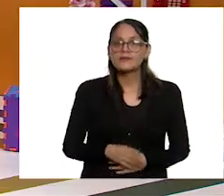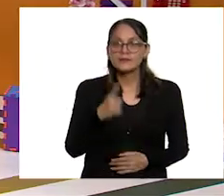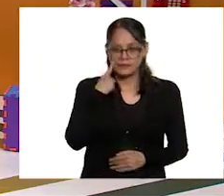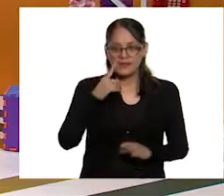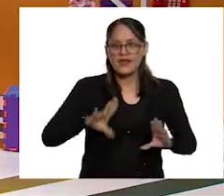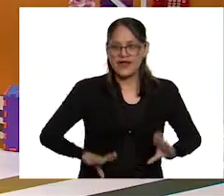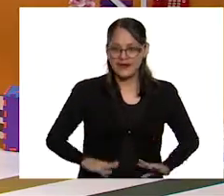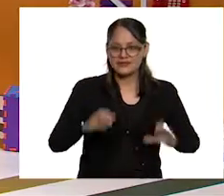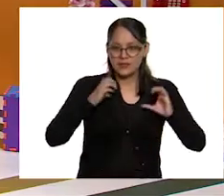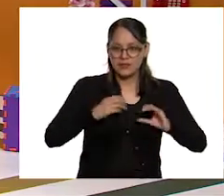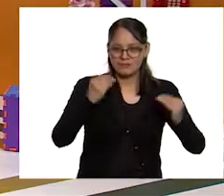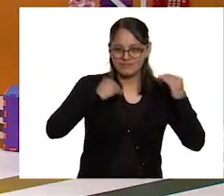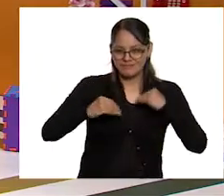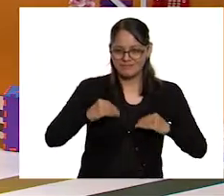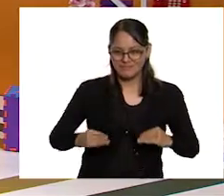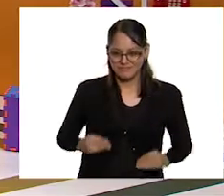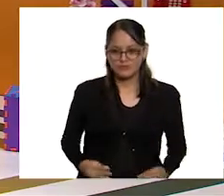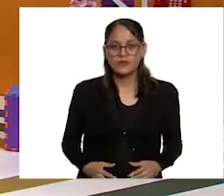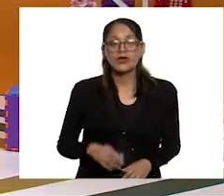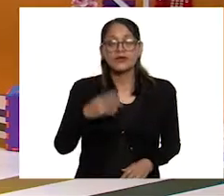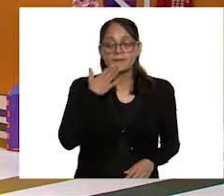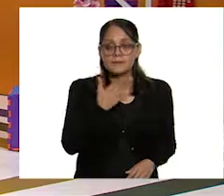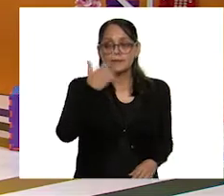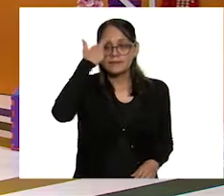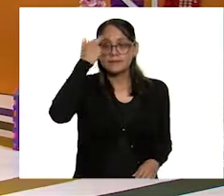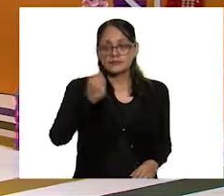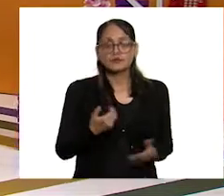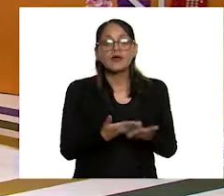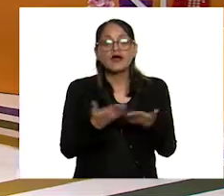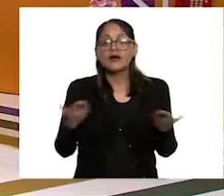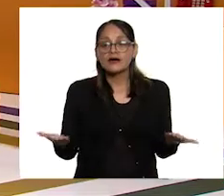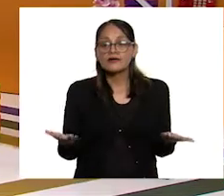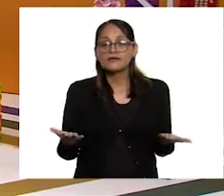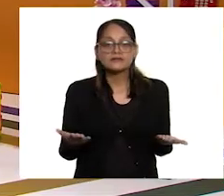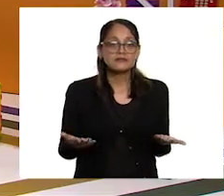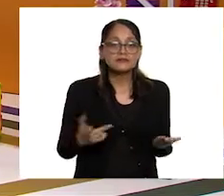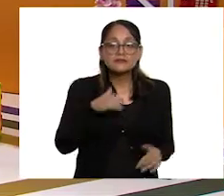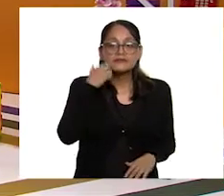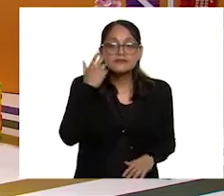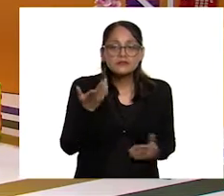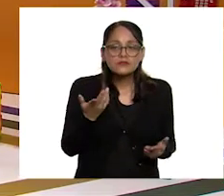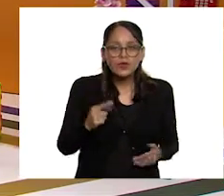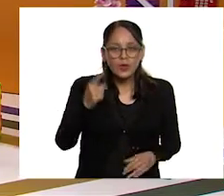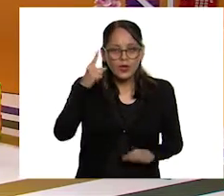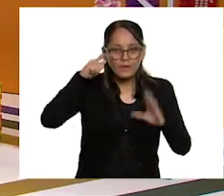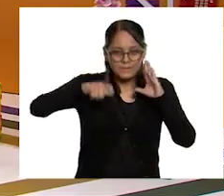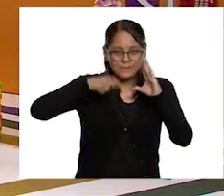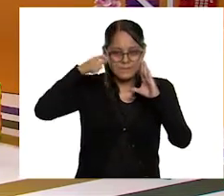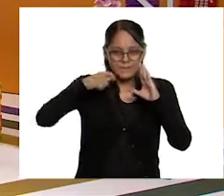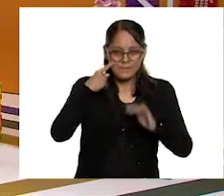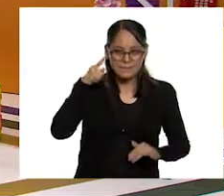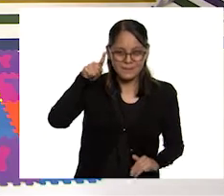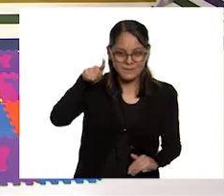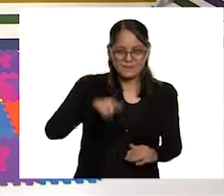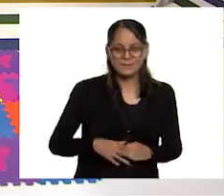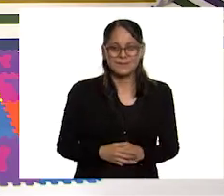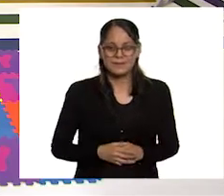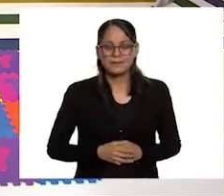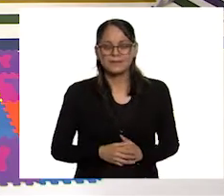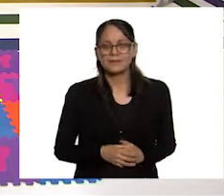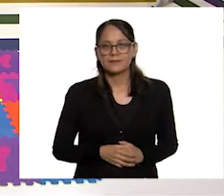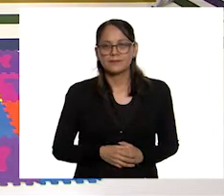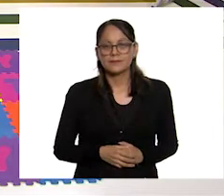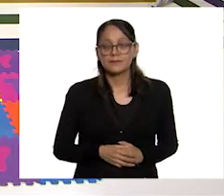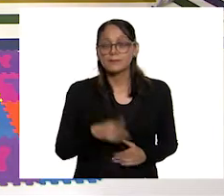físicas. Exactamente. Tienen mucha razón. Y vamos, ahora quiero mostrar un video. Veamos entonces